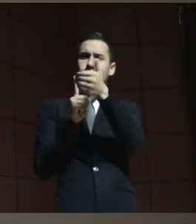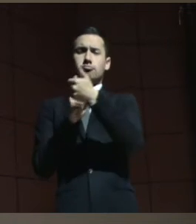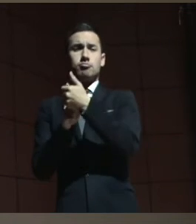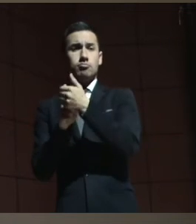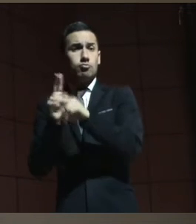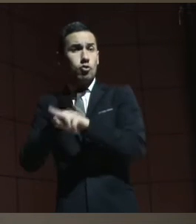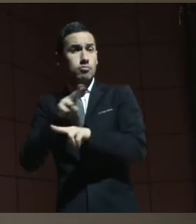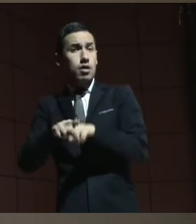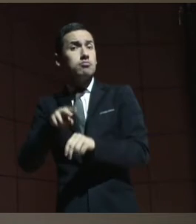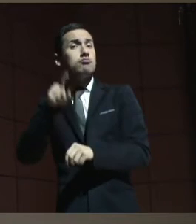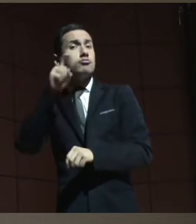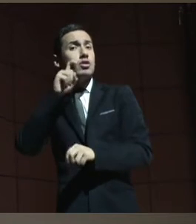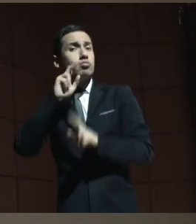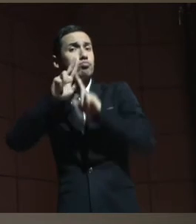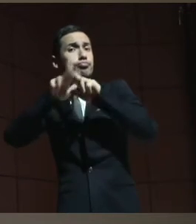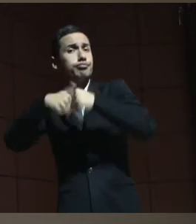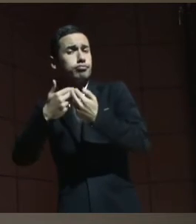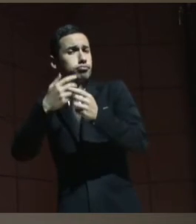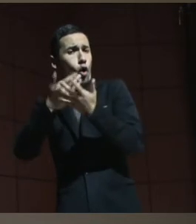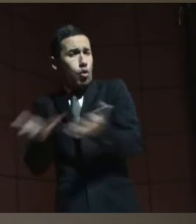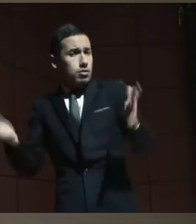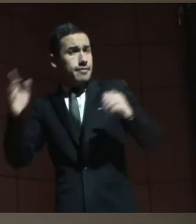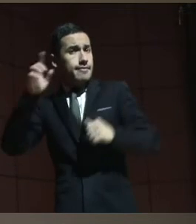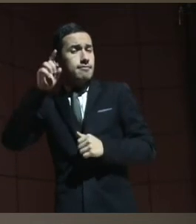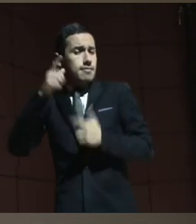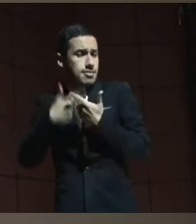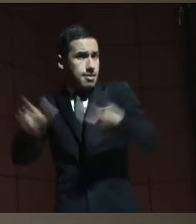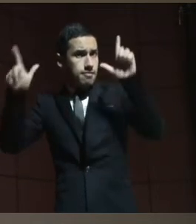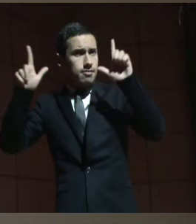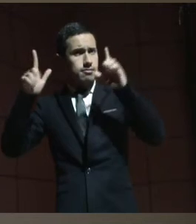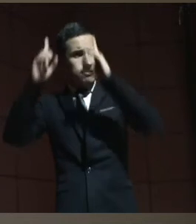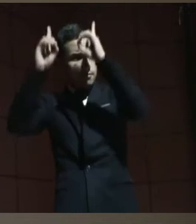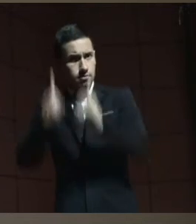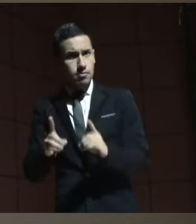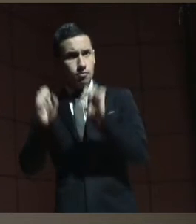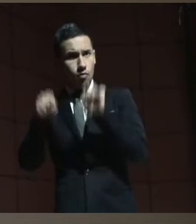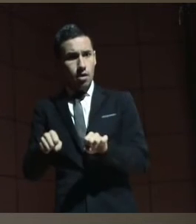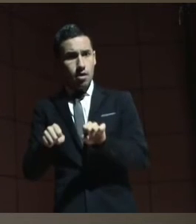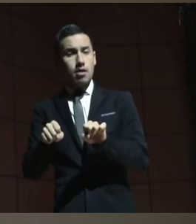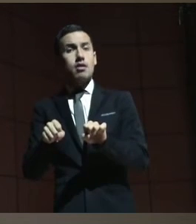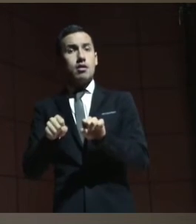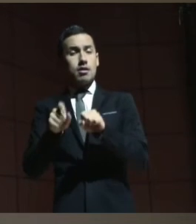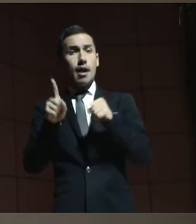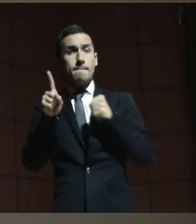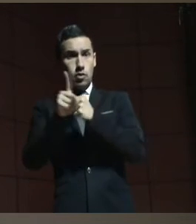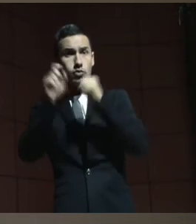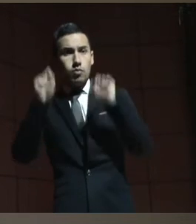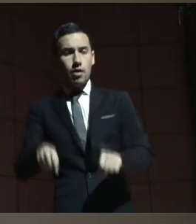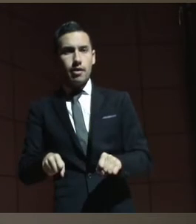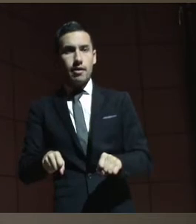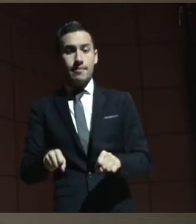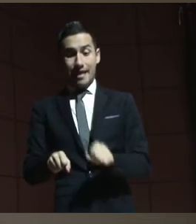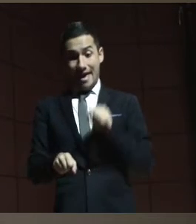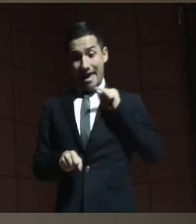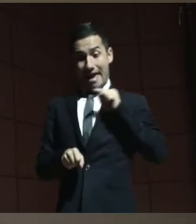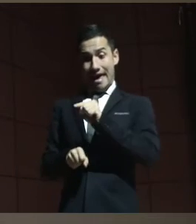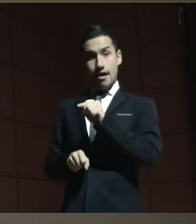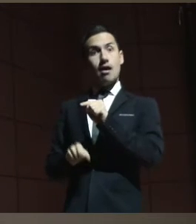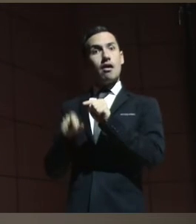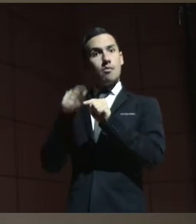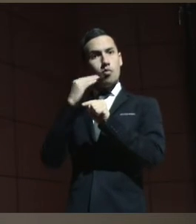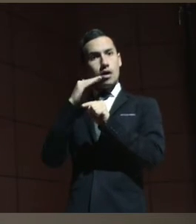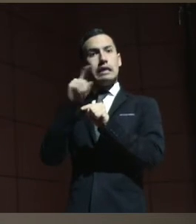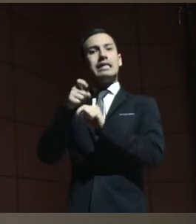sexualidad, tiene el mismo derecho a tomar decisiones y que sí requiere apoyo. Ella necesita de los